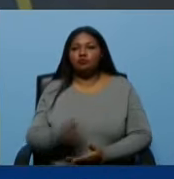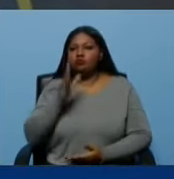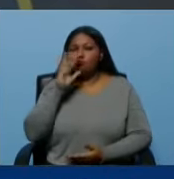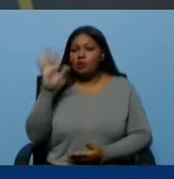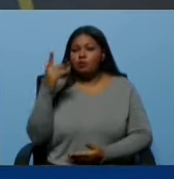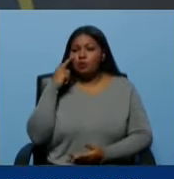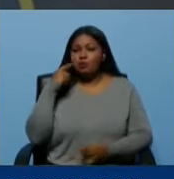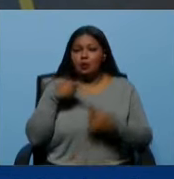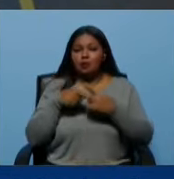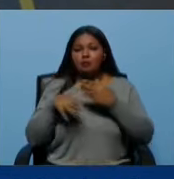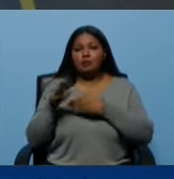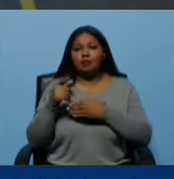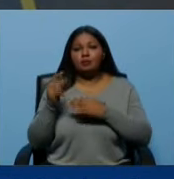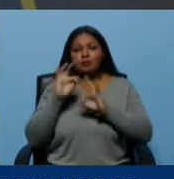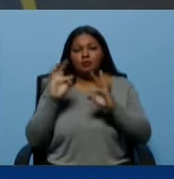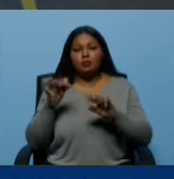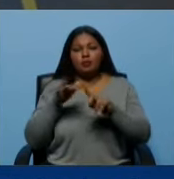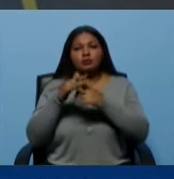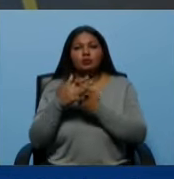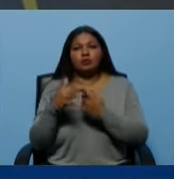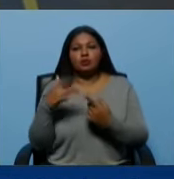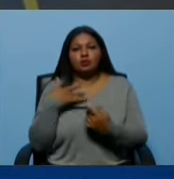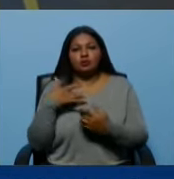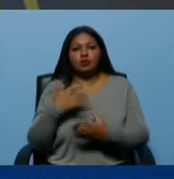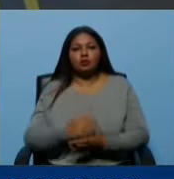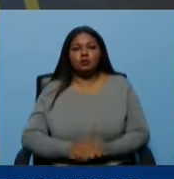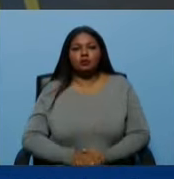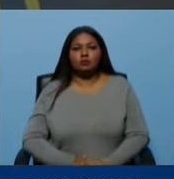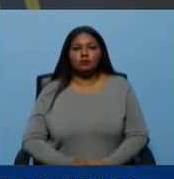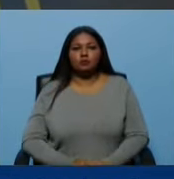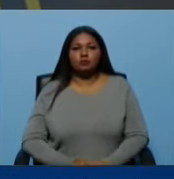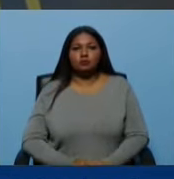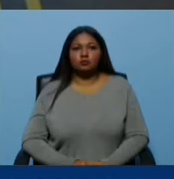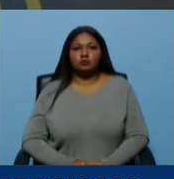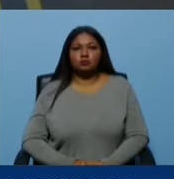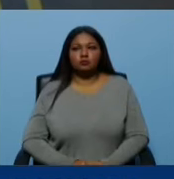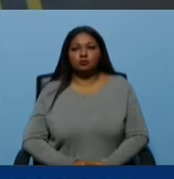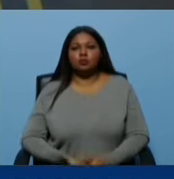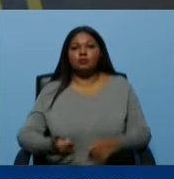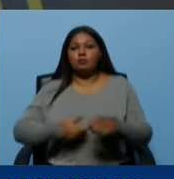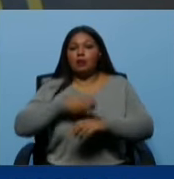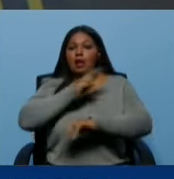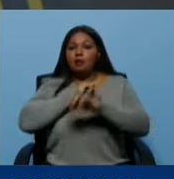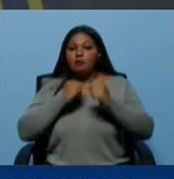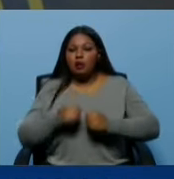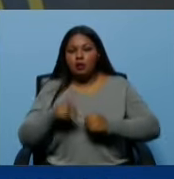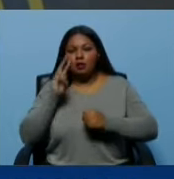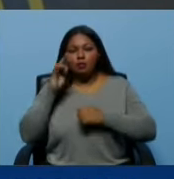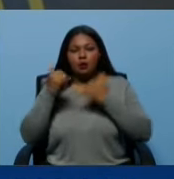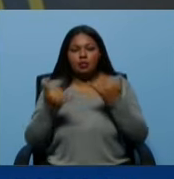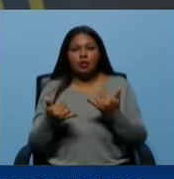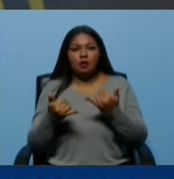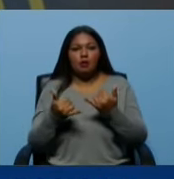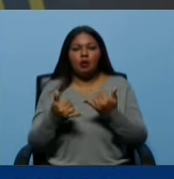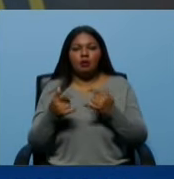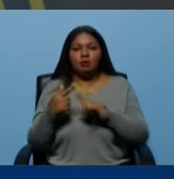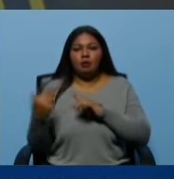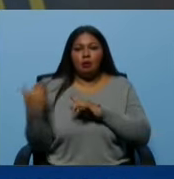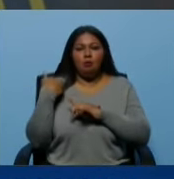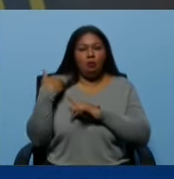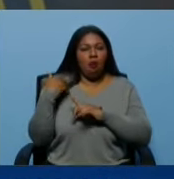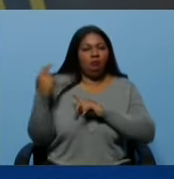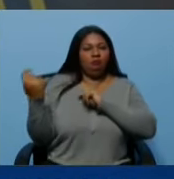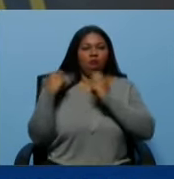creo que uno de los que fueron víctimas de manera más dura de esta ola de odio que se